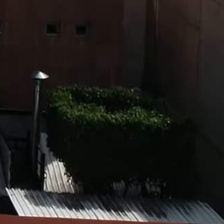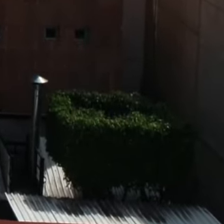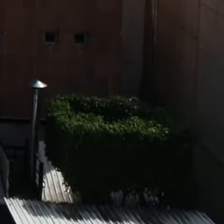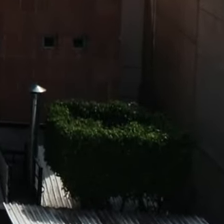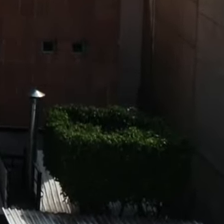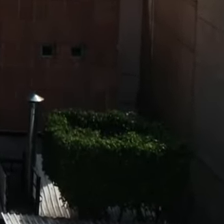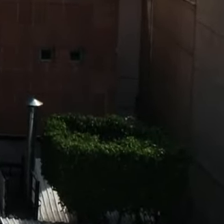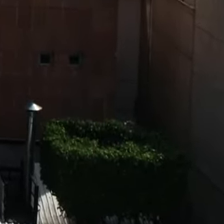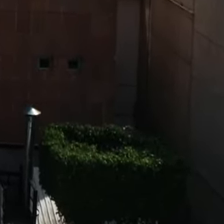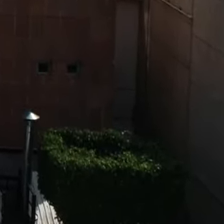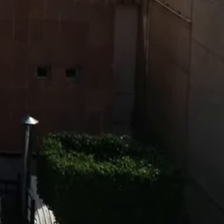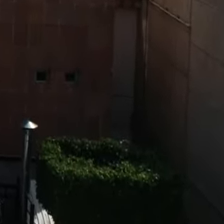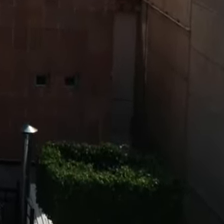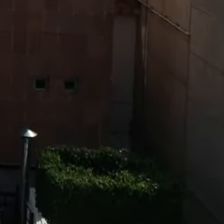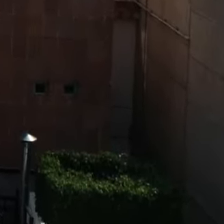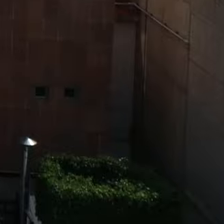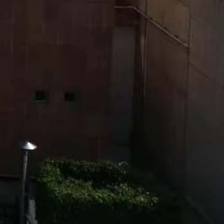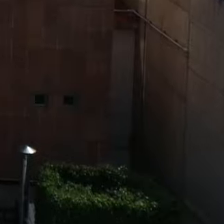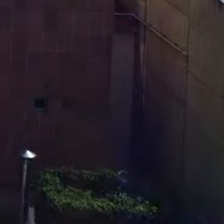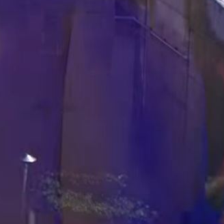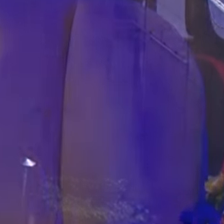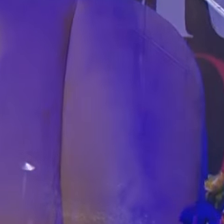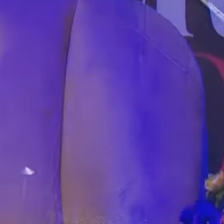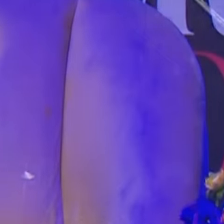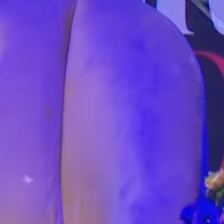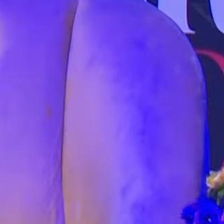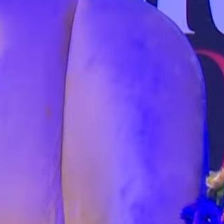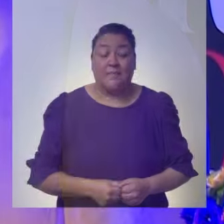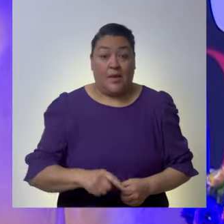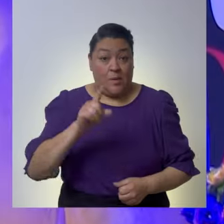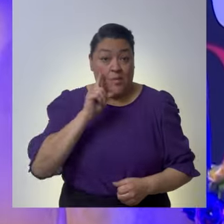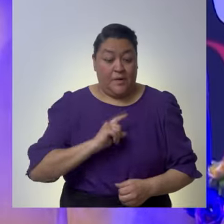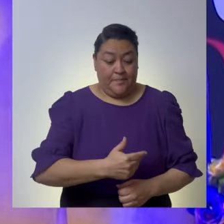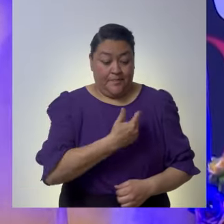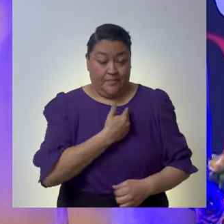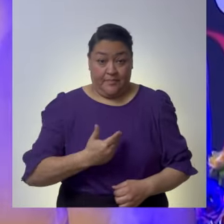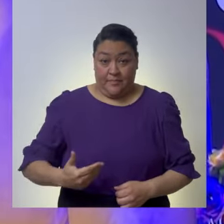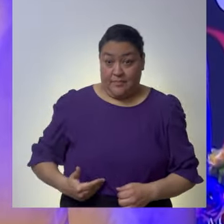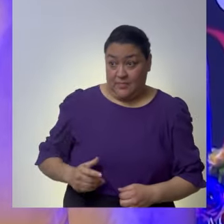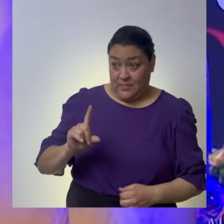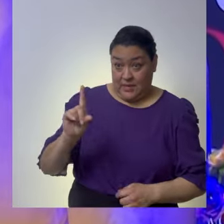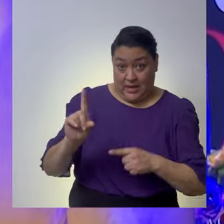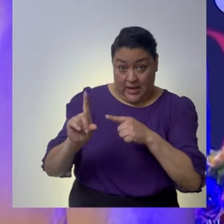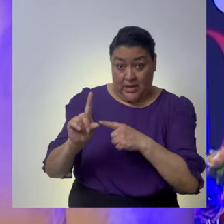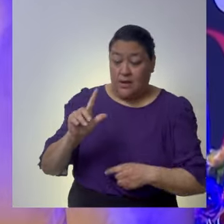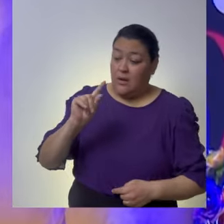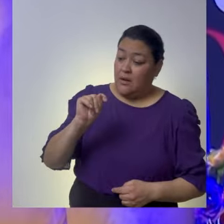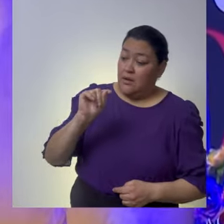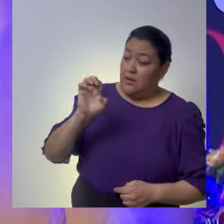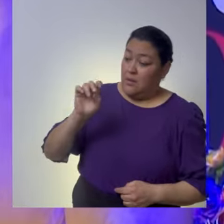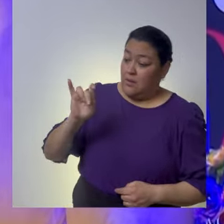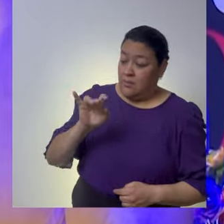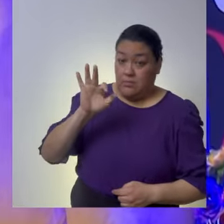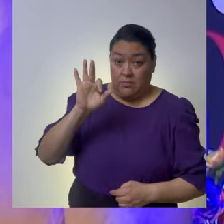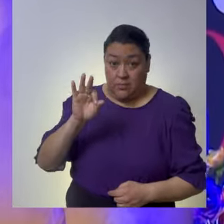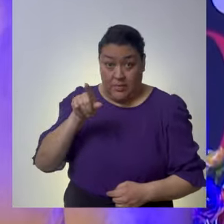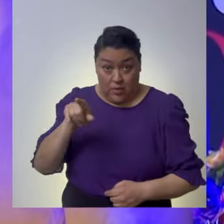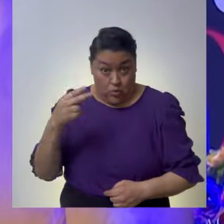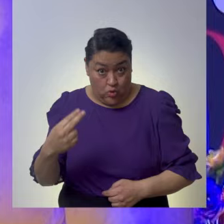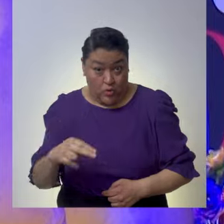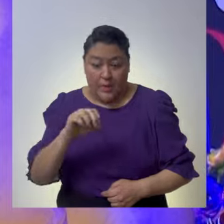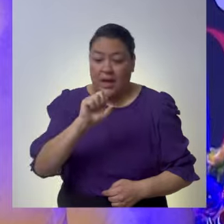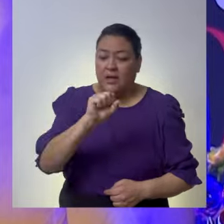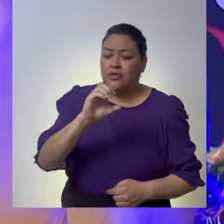¡Suscríbete al canal! La magistrada presidenta del Tribunal Electoral del Poder Judicial de la Federación,